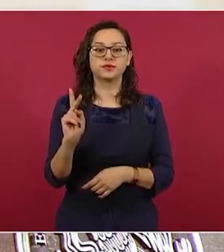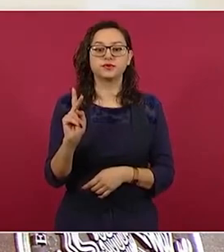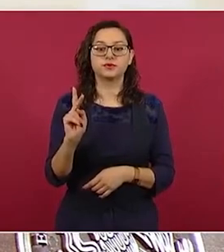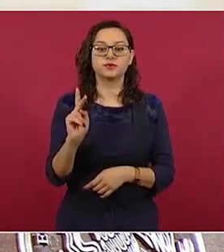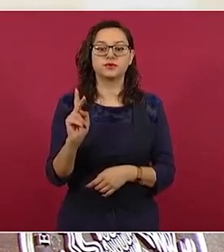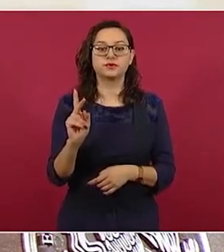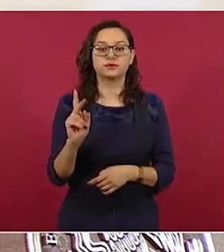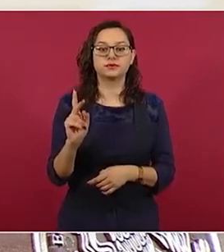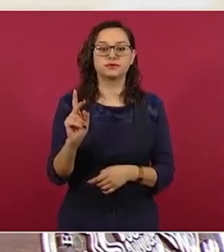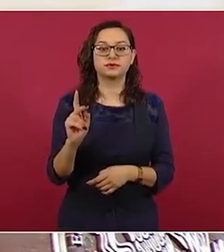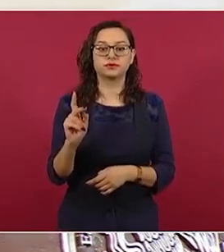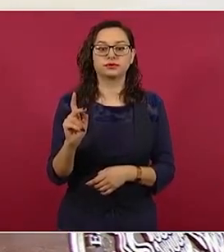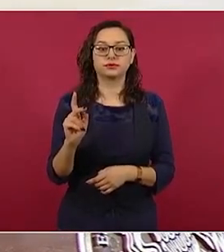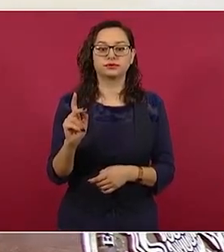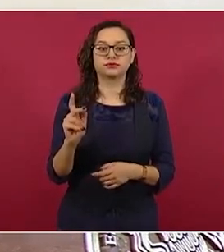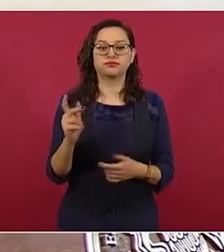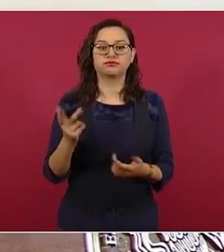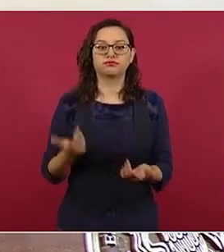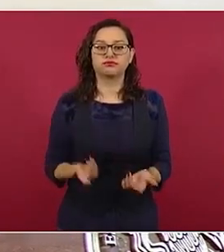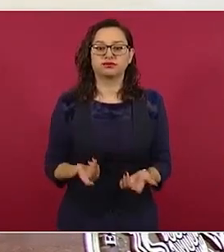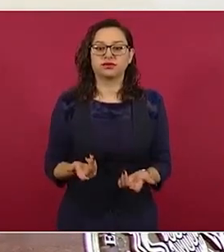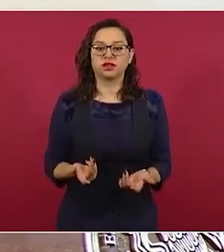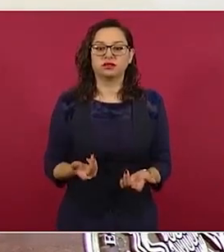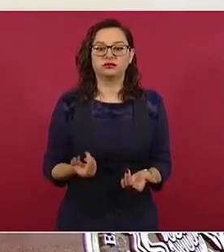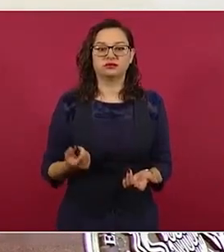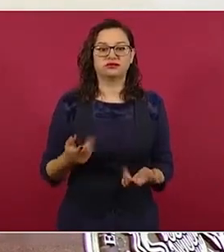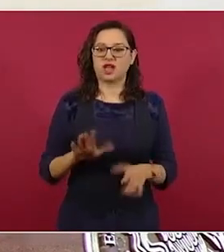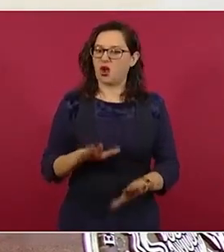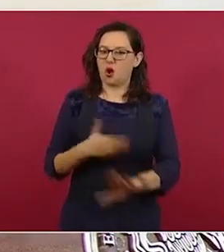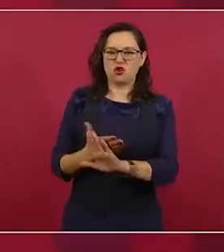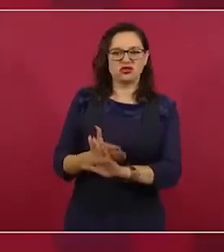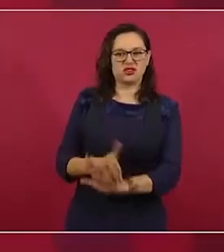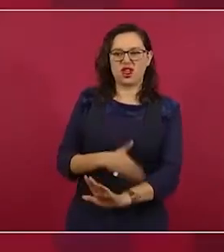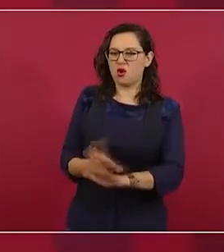una postura reaccionaria,